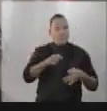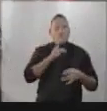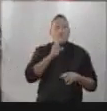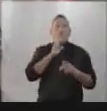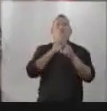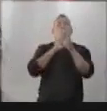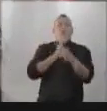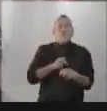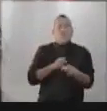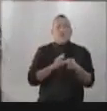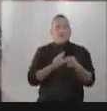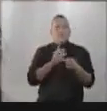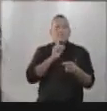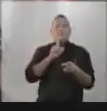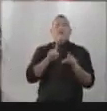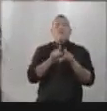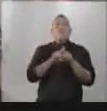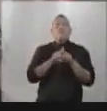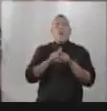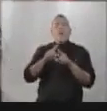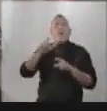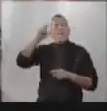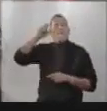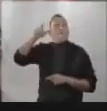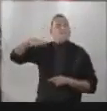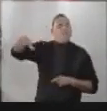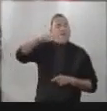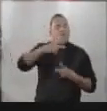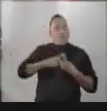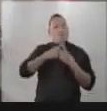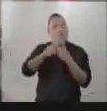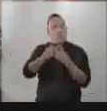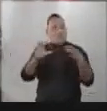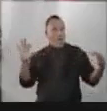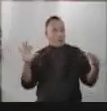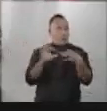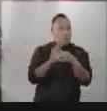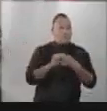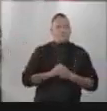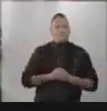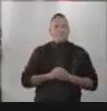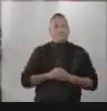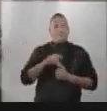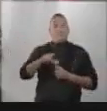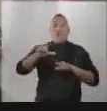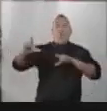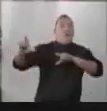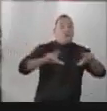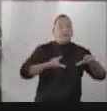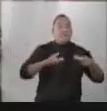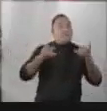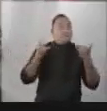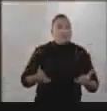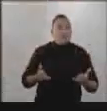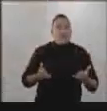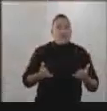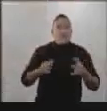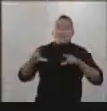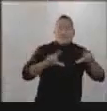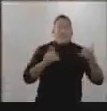votación es seguro y sus resultados reflejan fielmente la voluntad del pueblo.